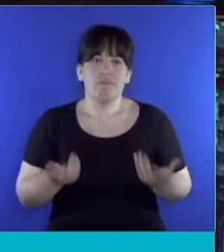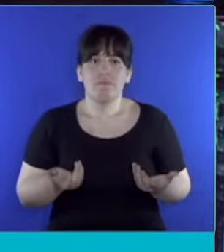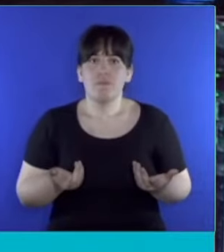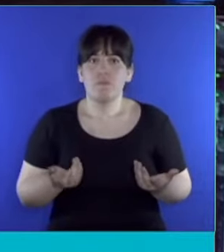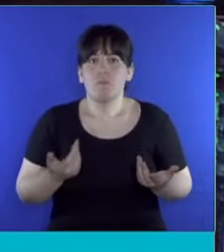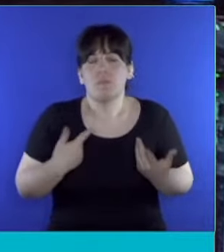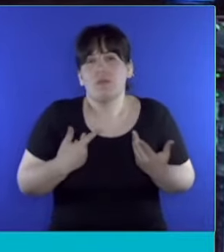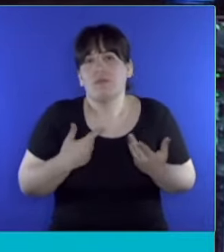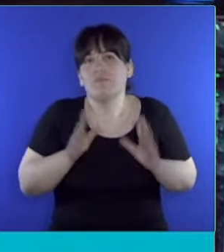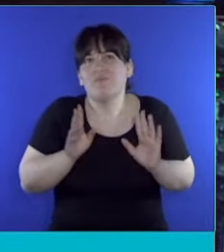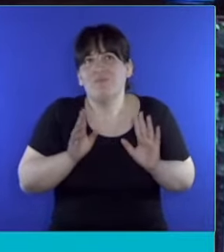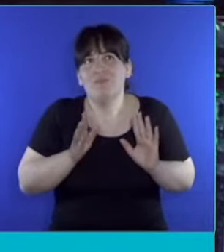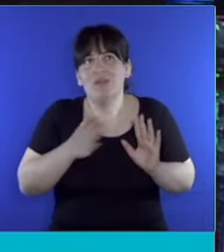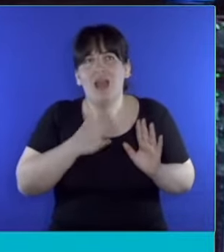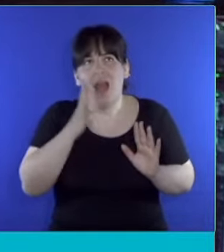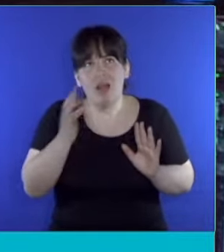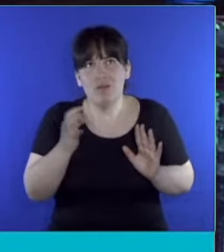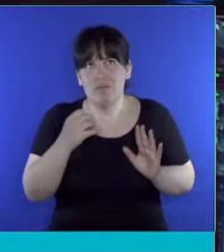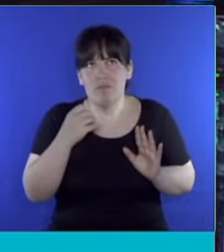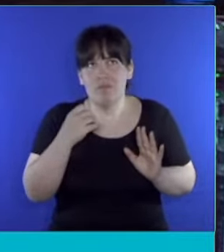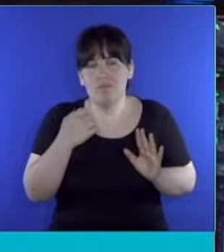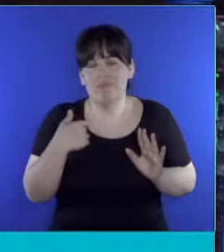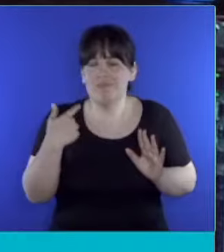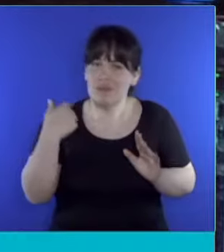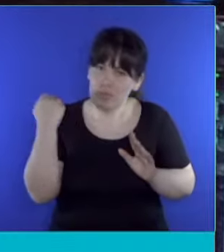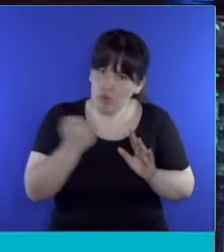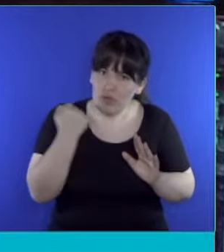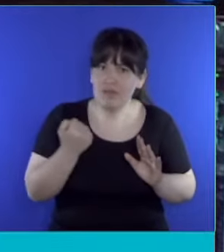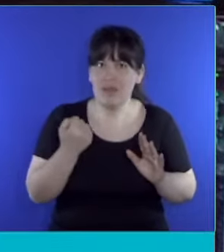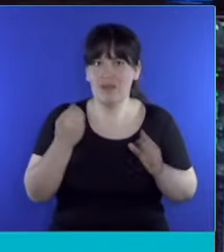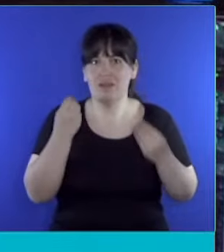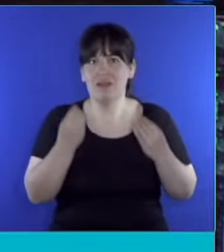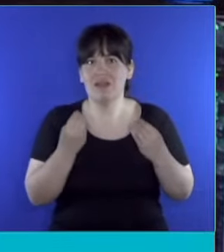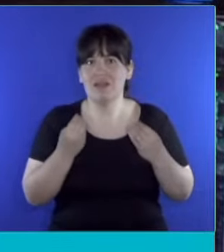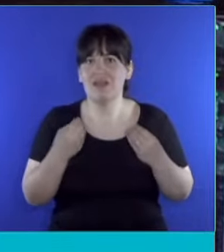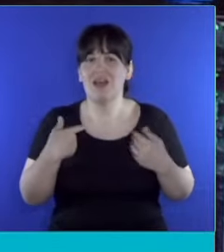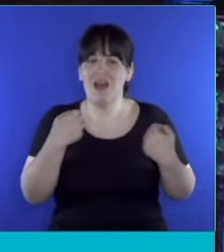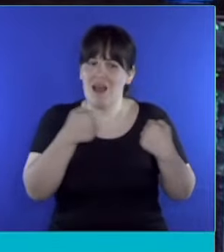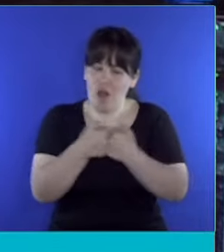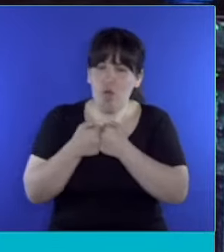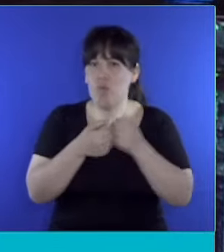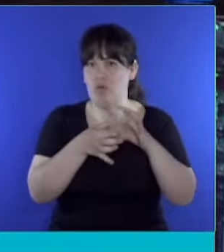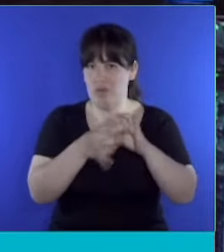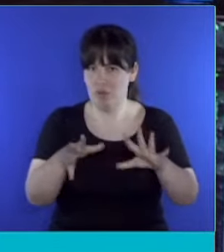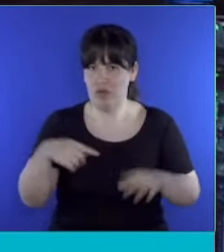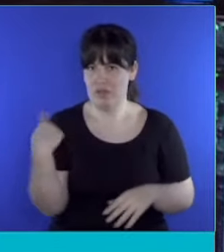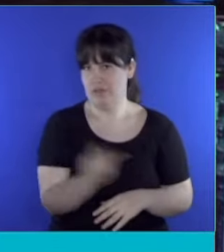hay una cuestión que tampoco quiero dejar pasar. Fíjese qué importante, Presidente, es este pacto democrático.